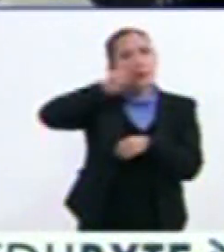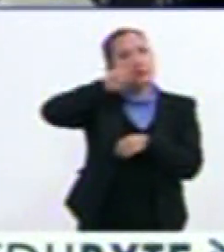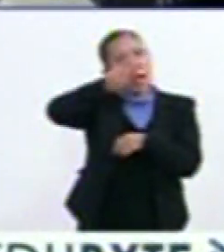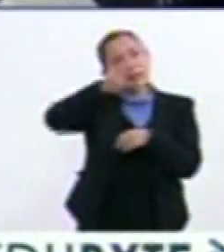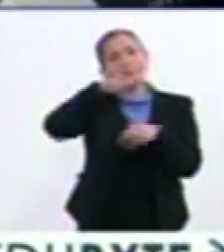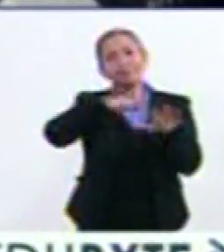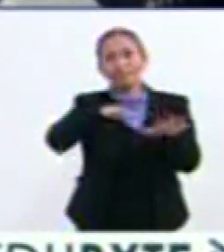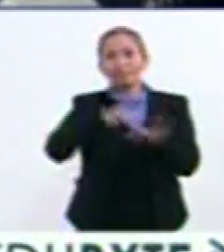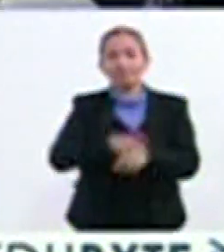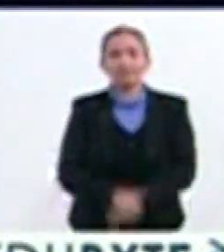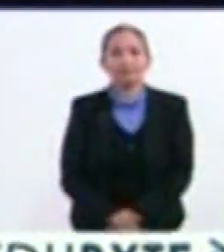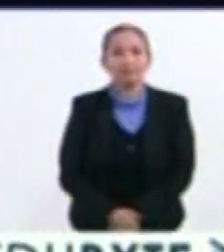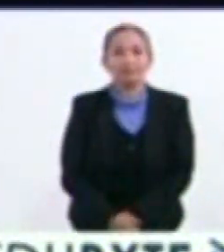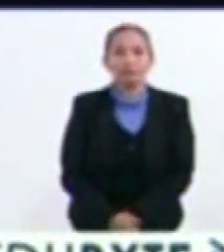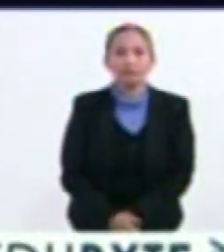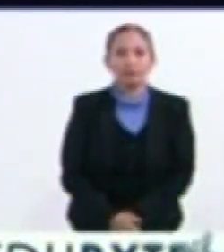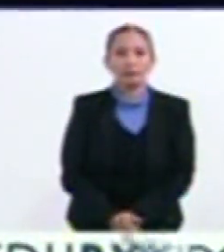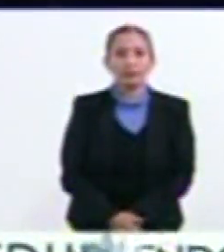disfrutarlo y poder observarlo